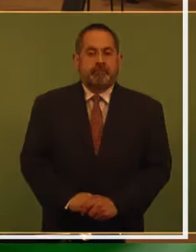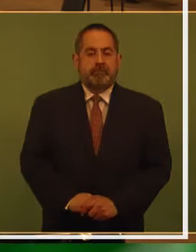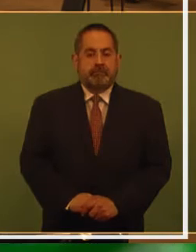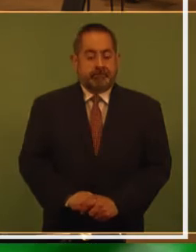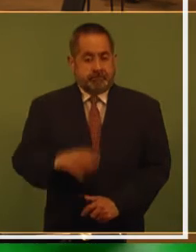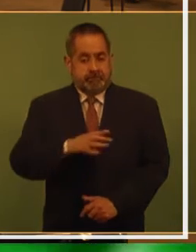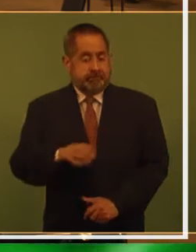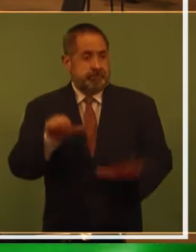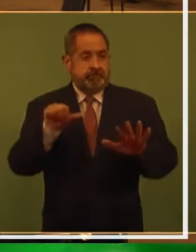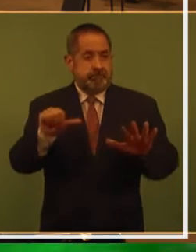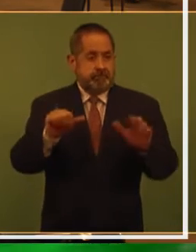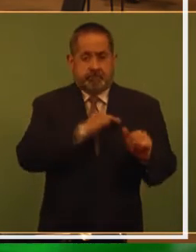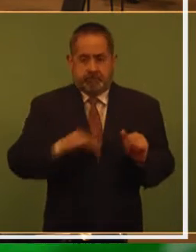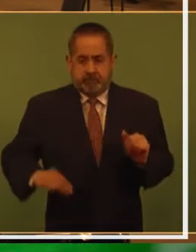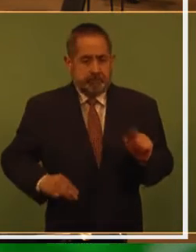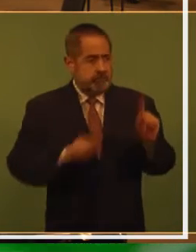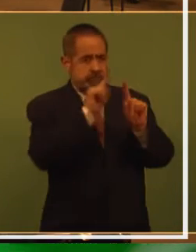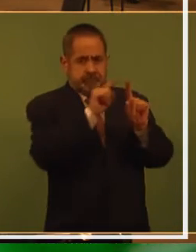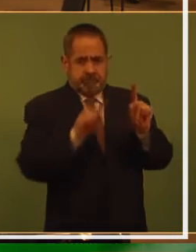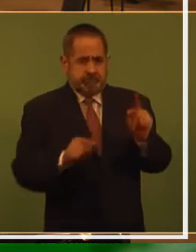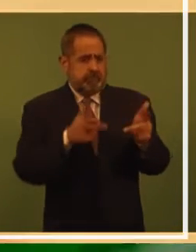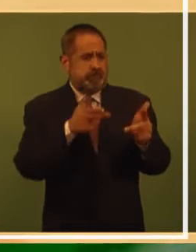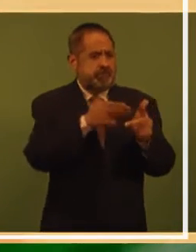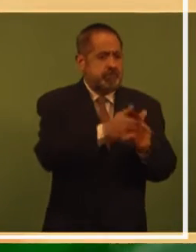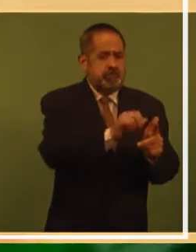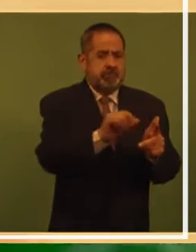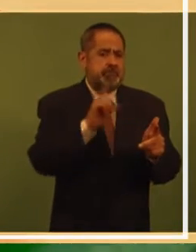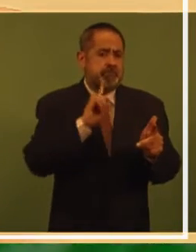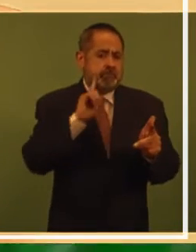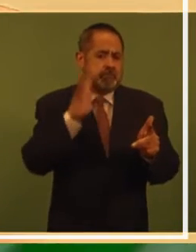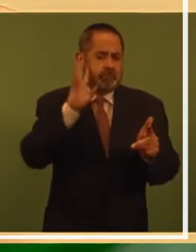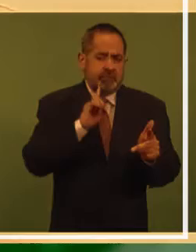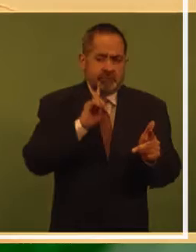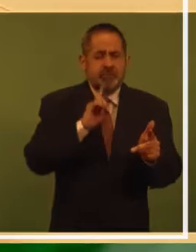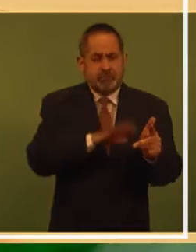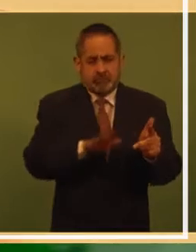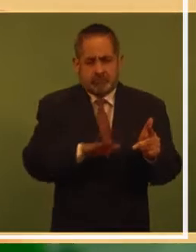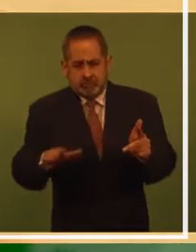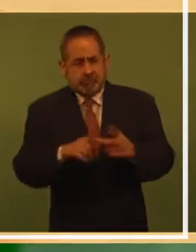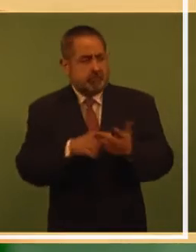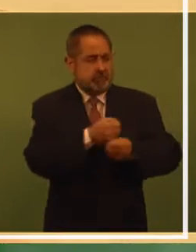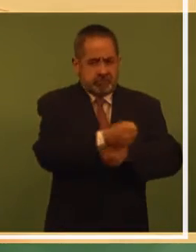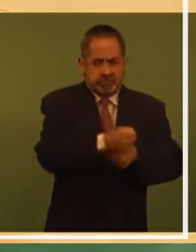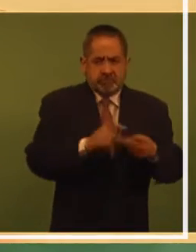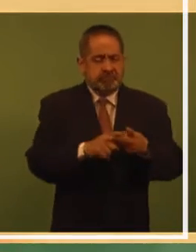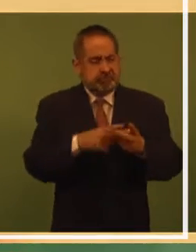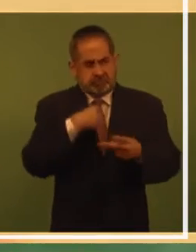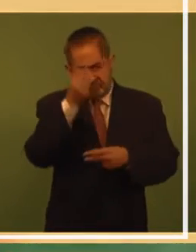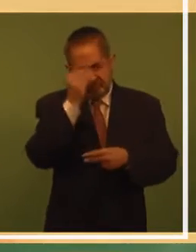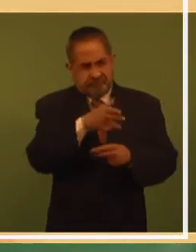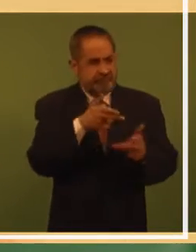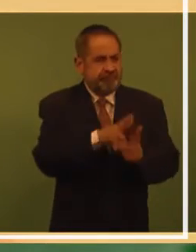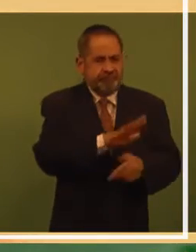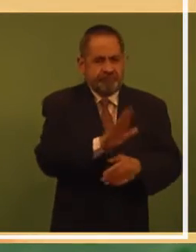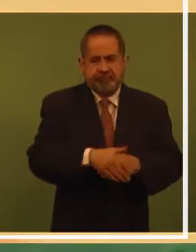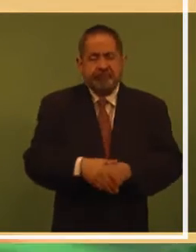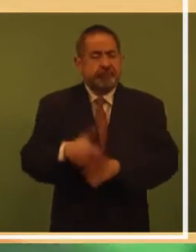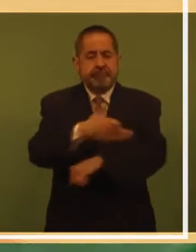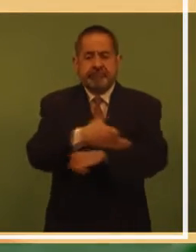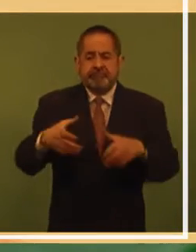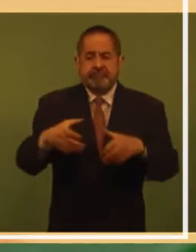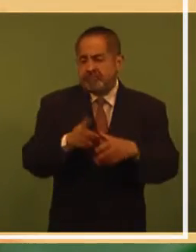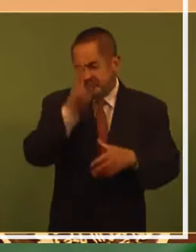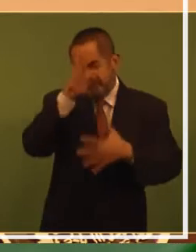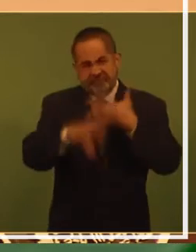prioritaria. Estos son feminicidio, lesiones dolosas, homicidios dolosos, violencia familiar y